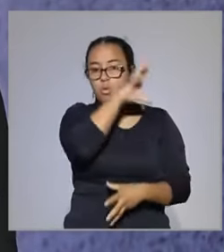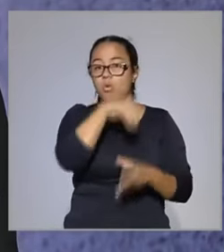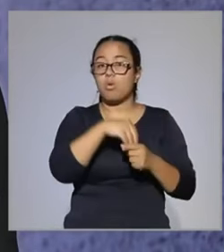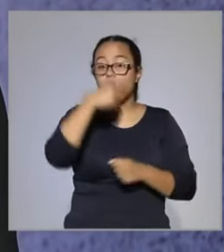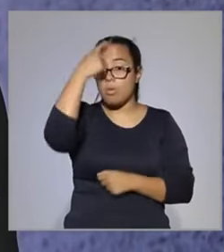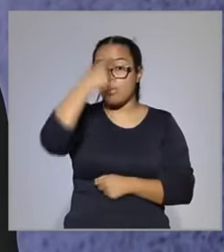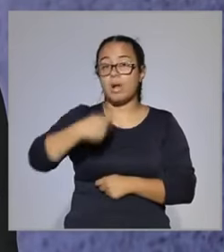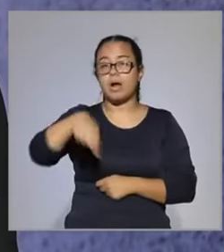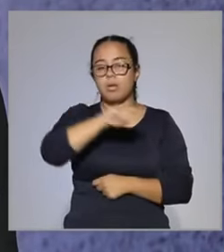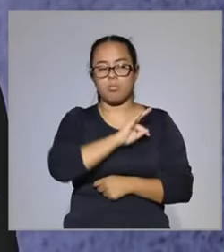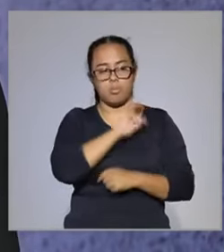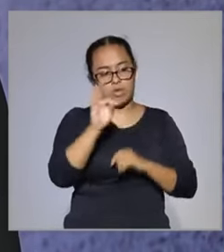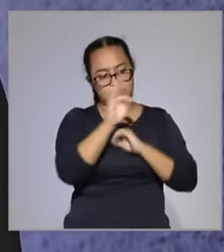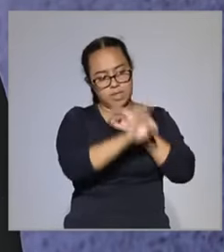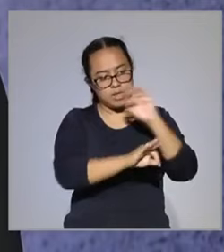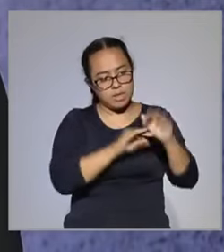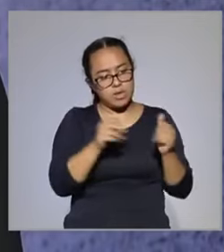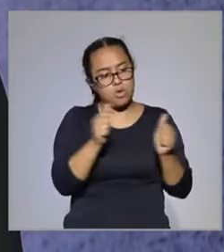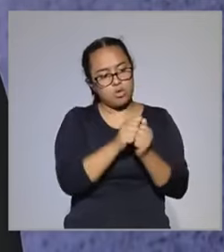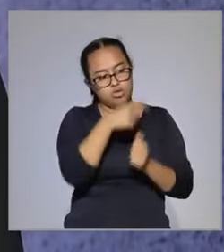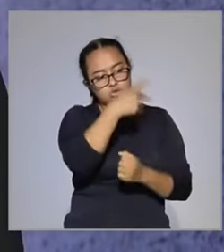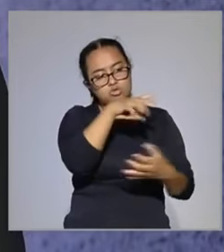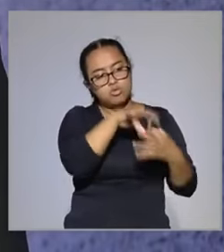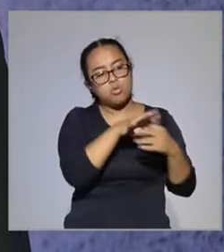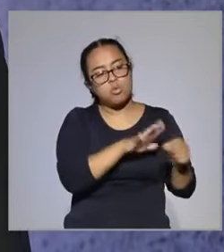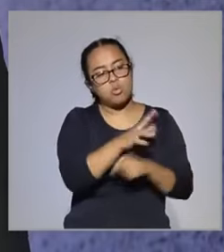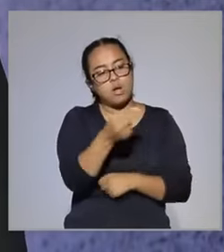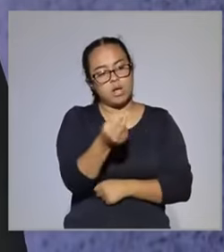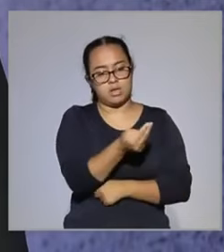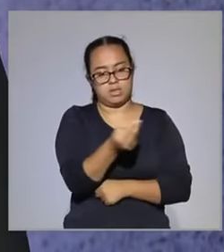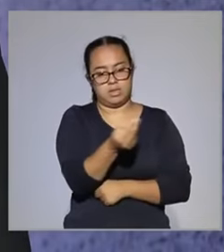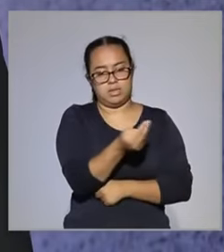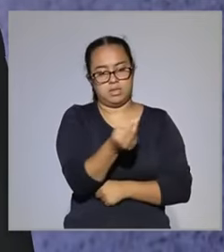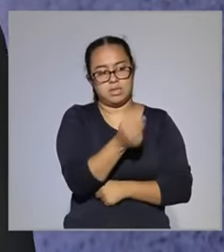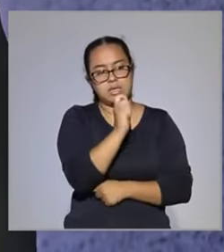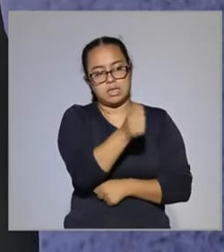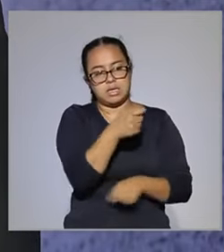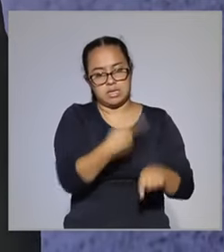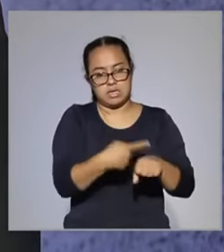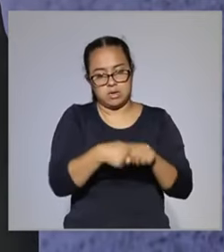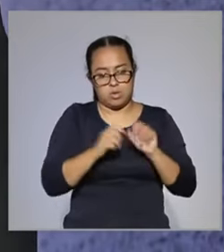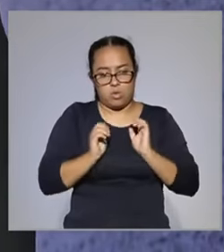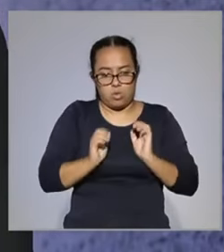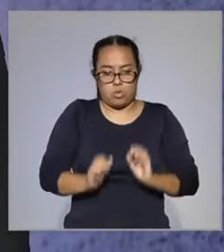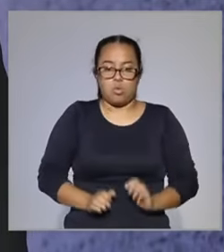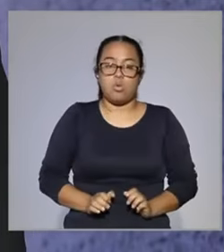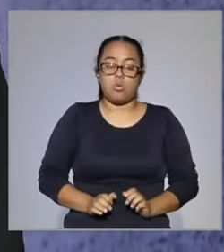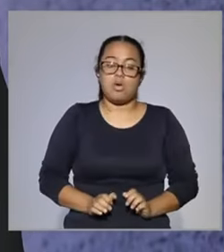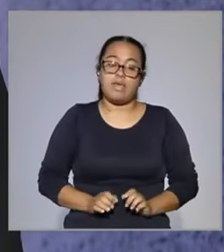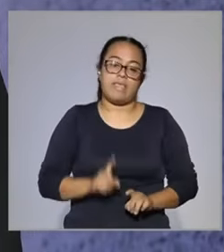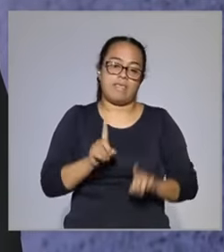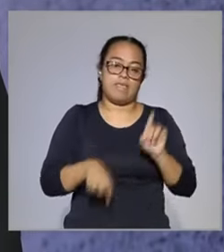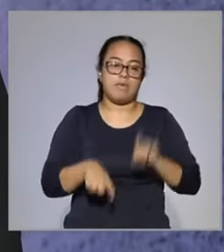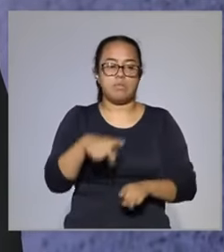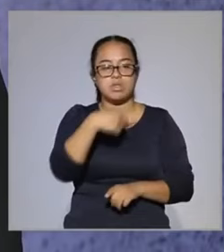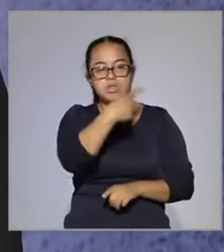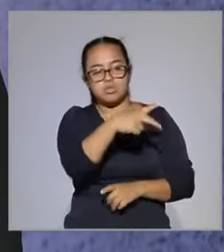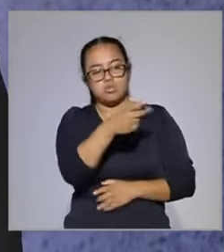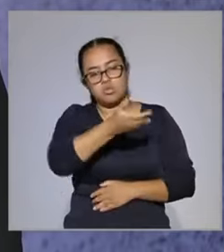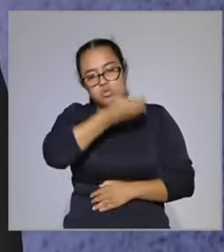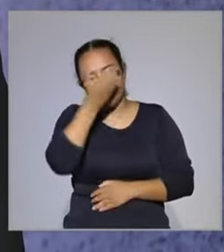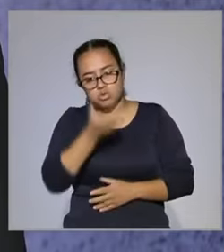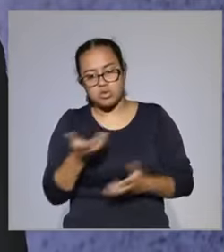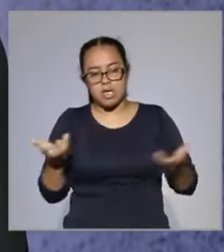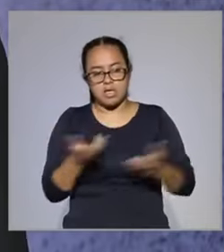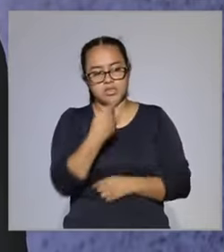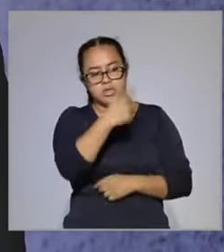para que podamos dar un tratamiento acorde a su situación de padecimiento orgánico que tenga, de acuerdo a sus modalidades,